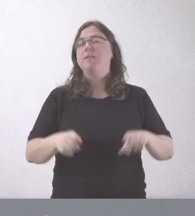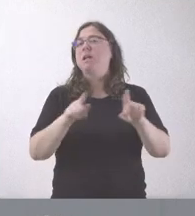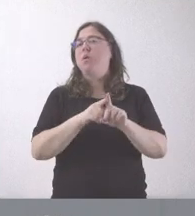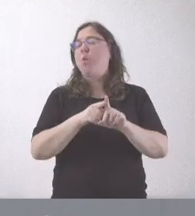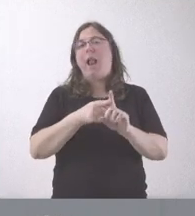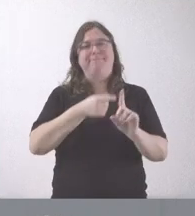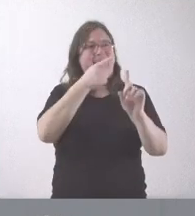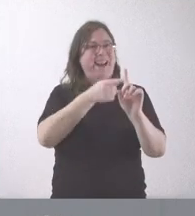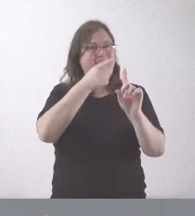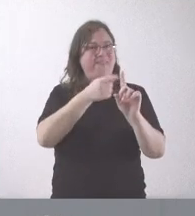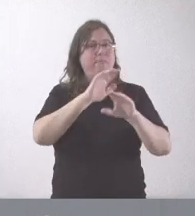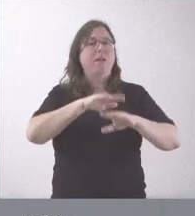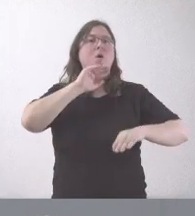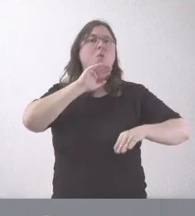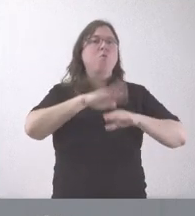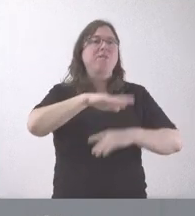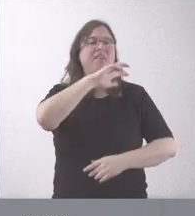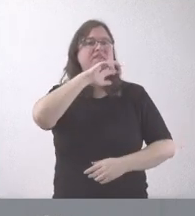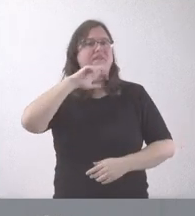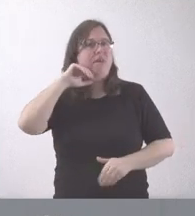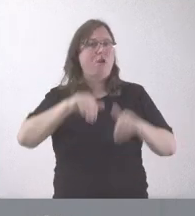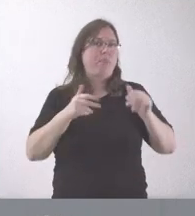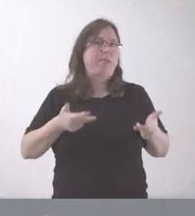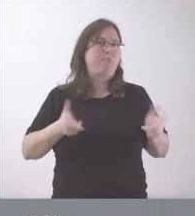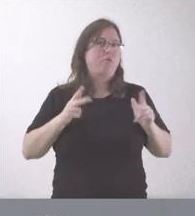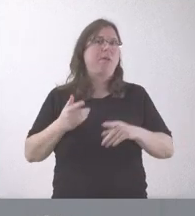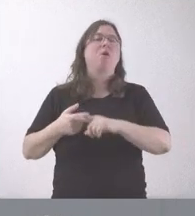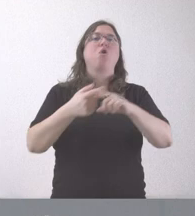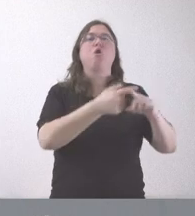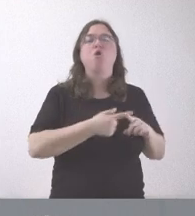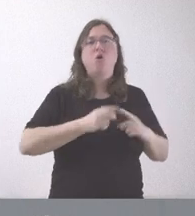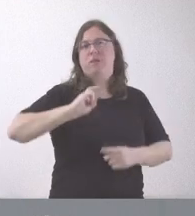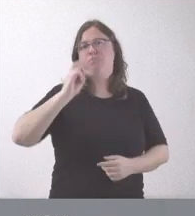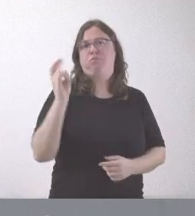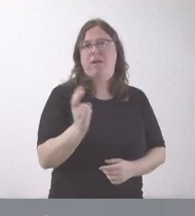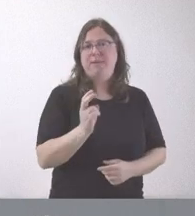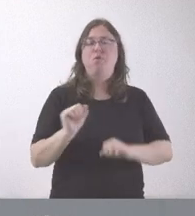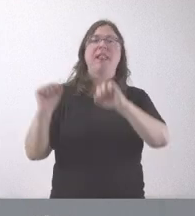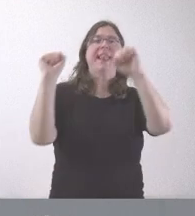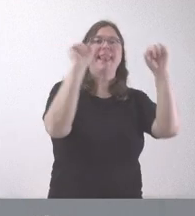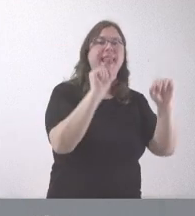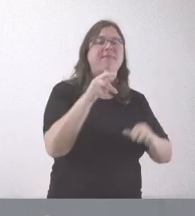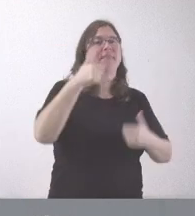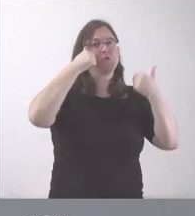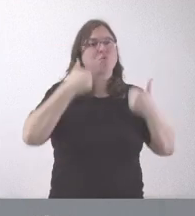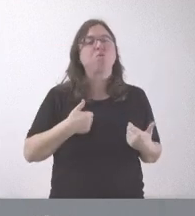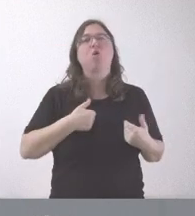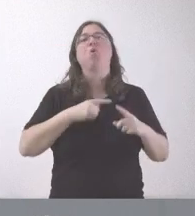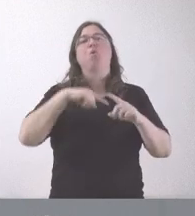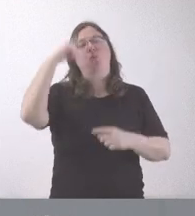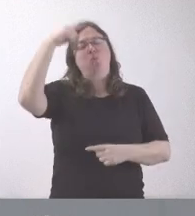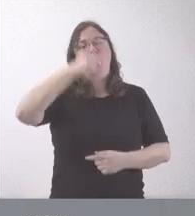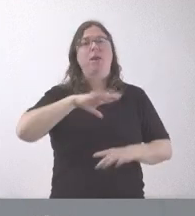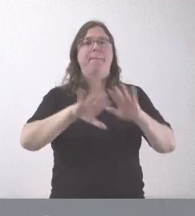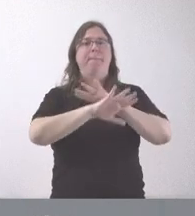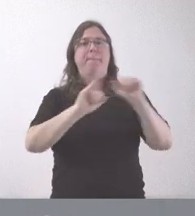referencia, lógicamente, al cumplimiento de los valores democráticos, de concordia, convivencia, pluralismo político, defensa de los derechos humanos, cultura de la paz e igualdad entre